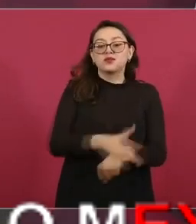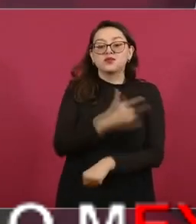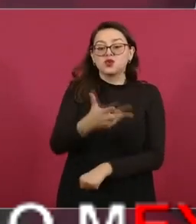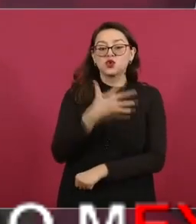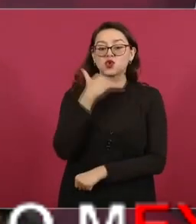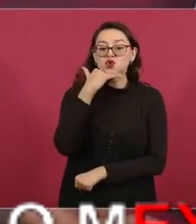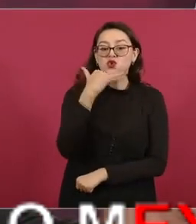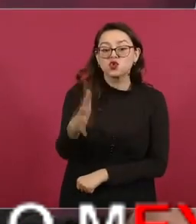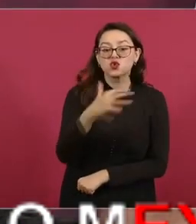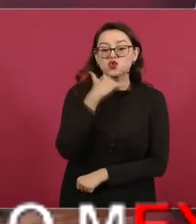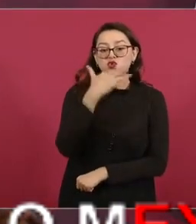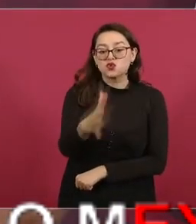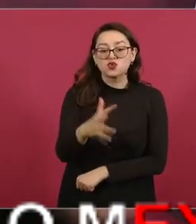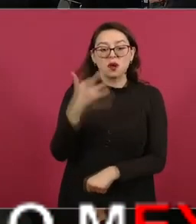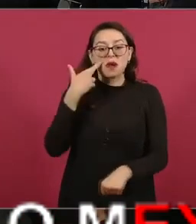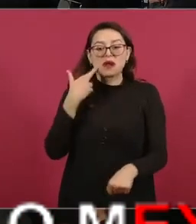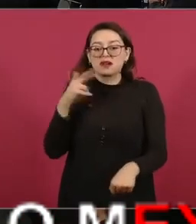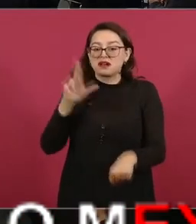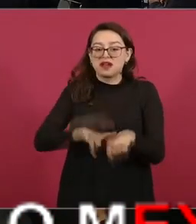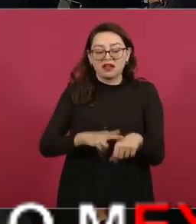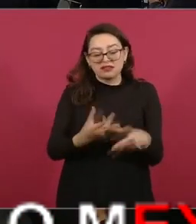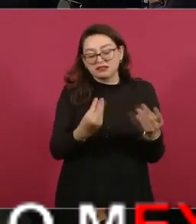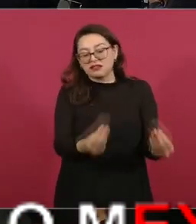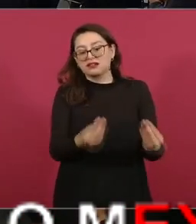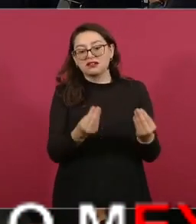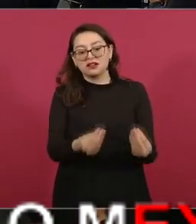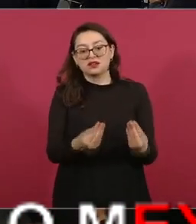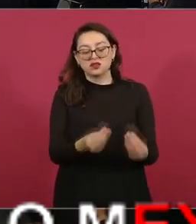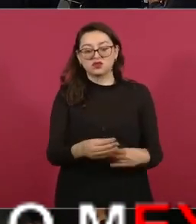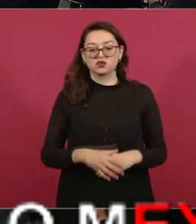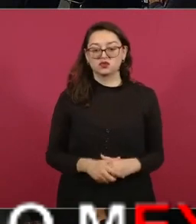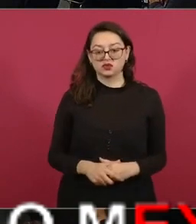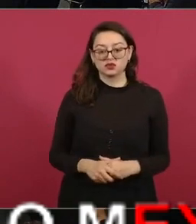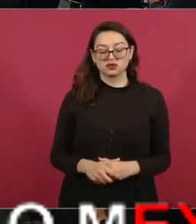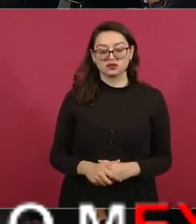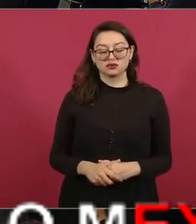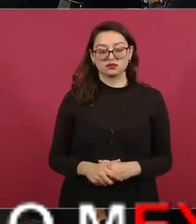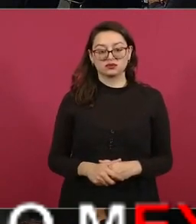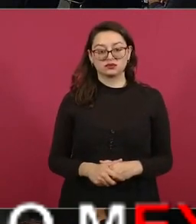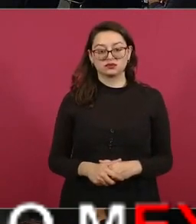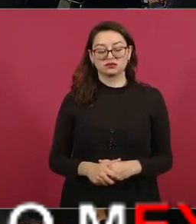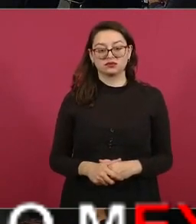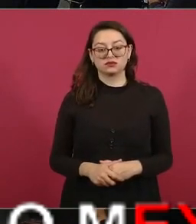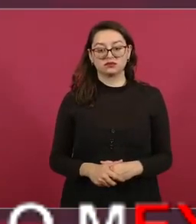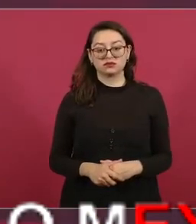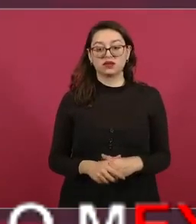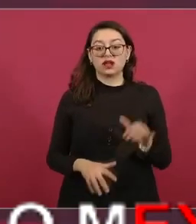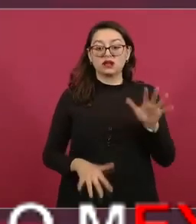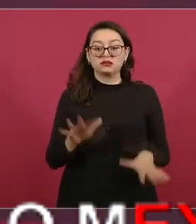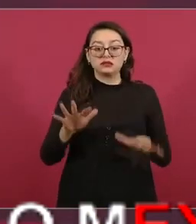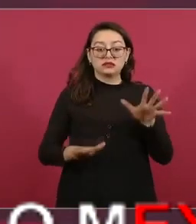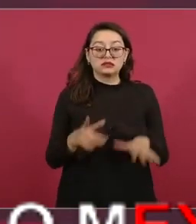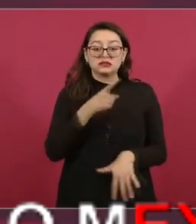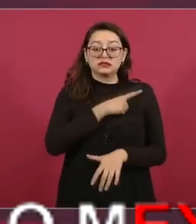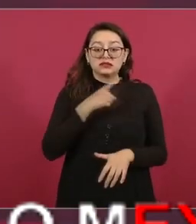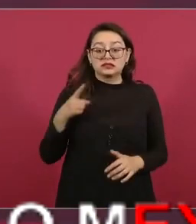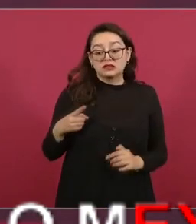de repente tiene uno que ver alguno por alguna razón